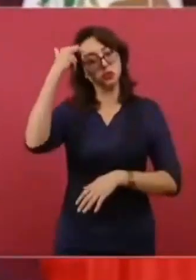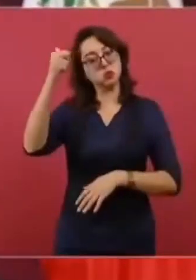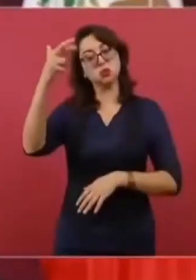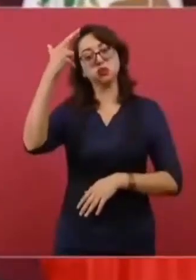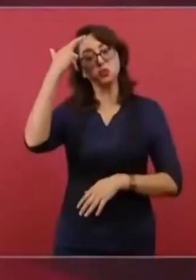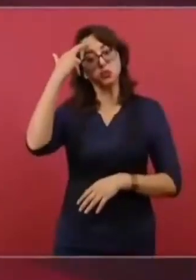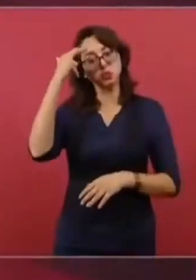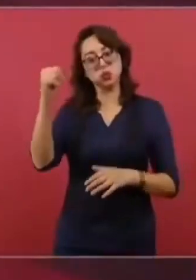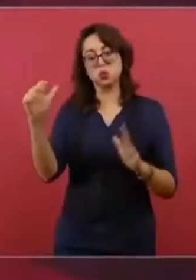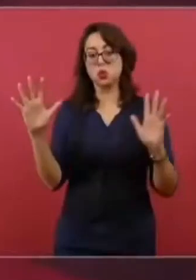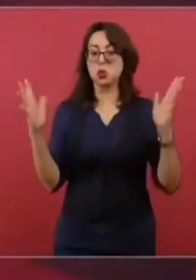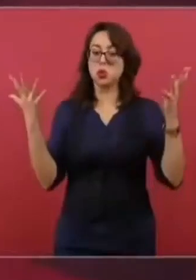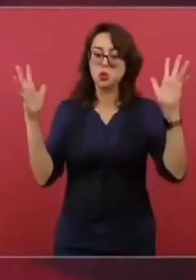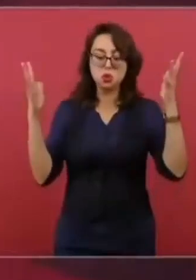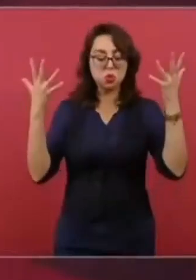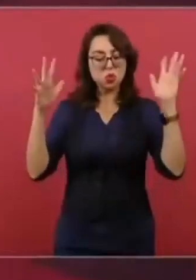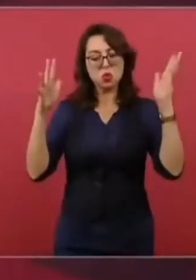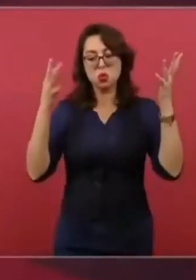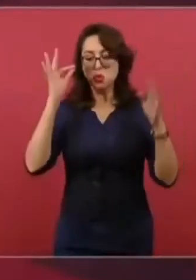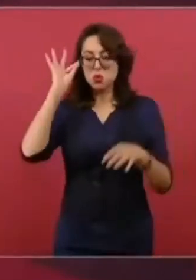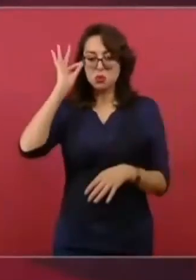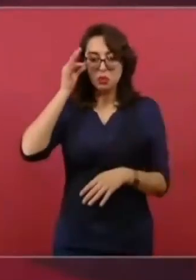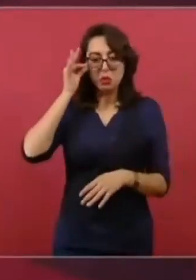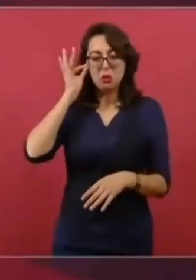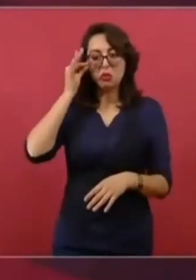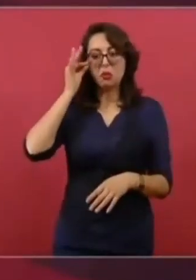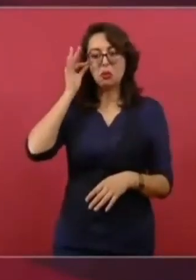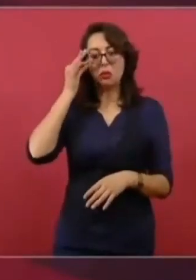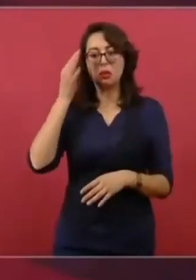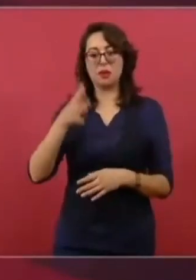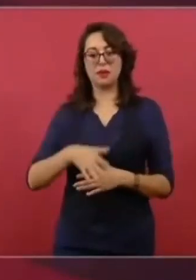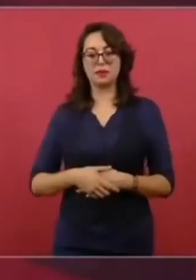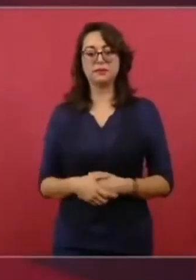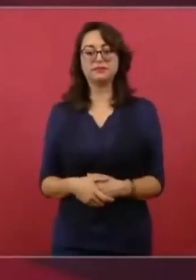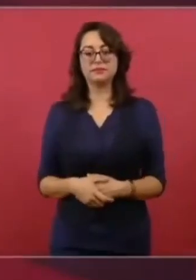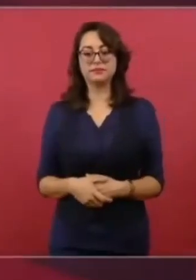Aplaudir y callar como vasallos.